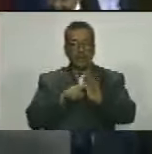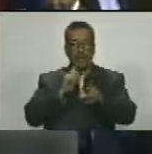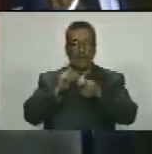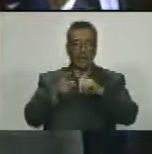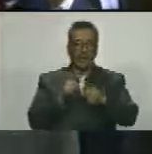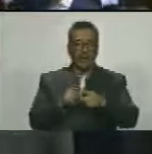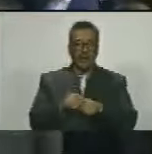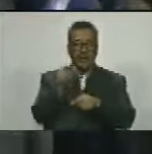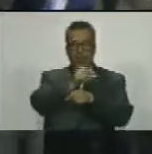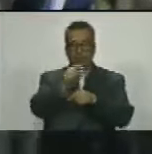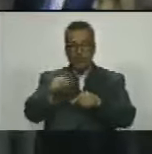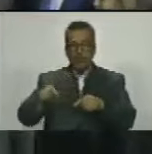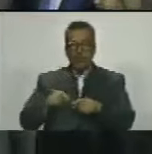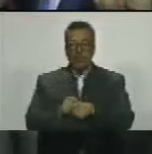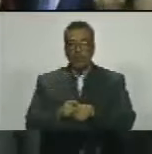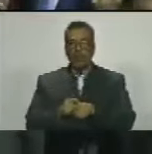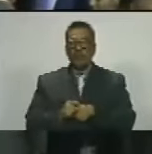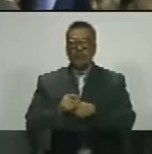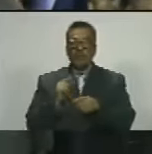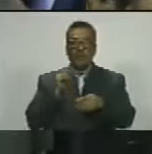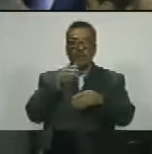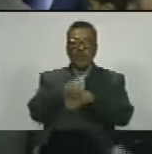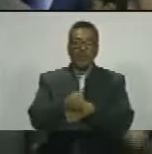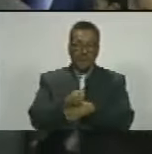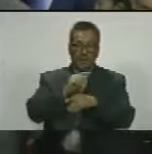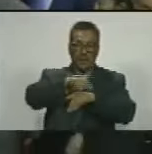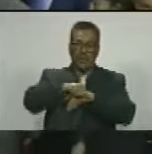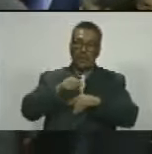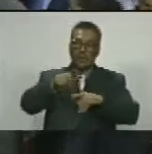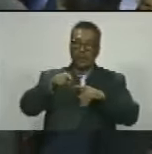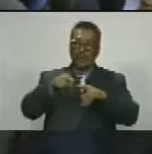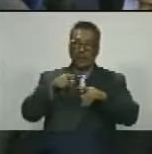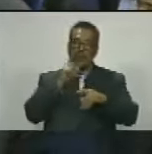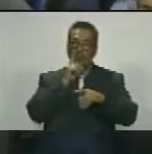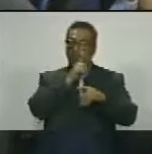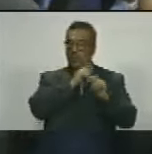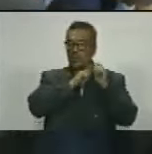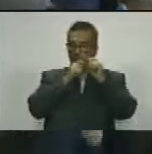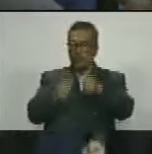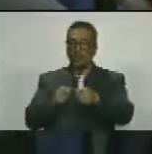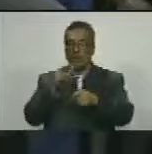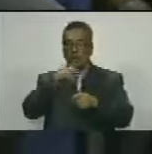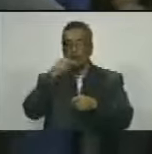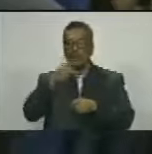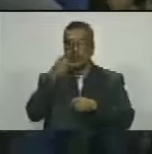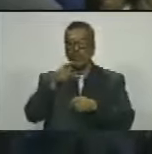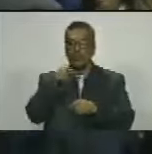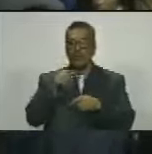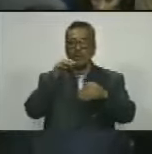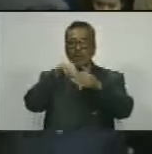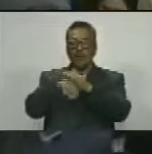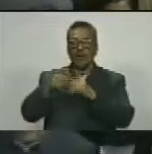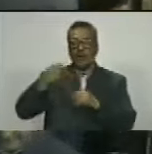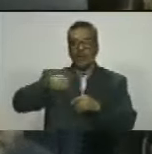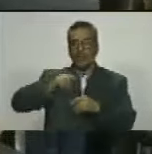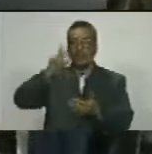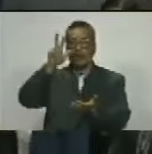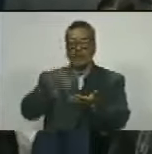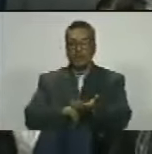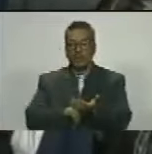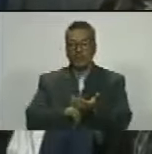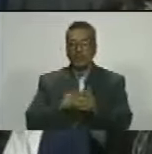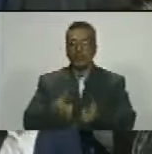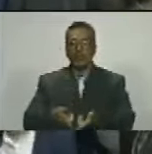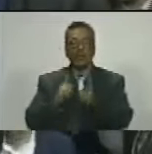aquellas personas que usurparon funciones y en nombramiento de los partidos políticos donde militan y aprobaron y